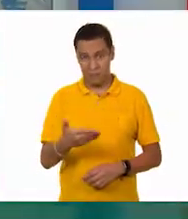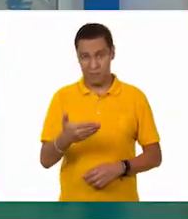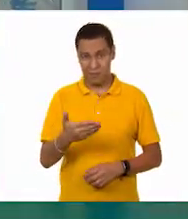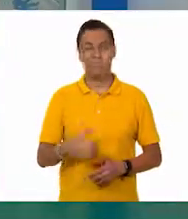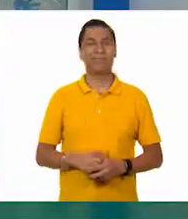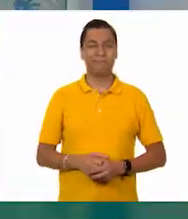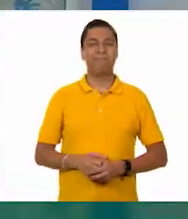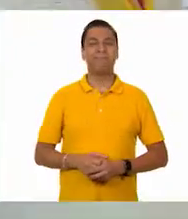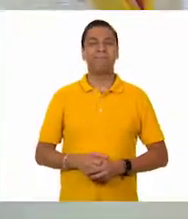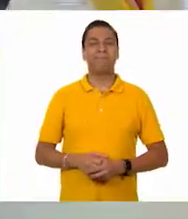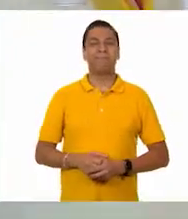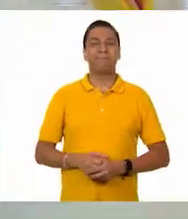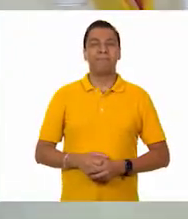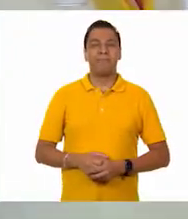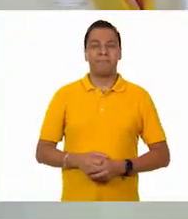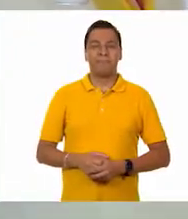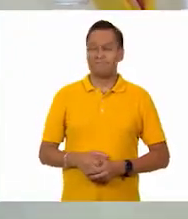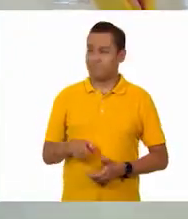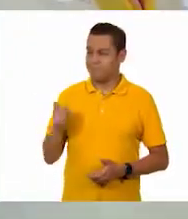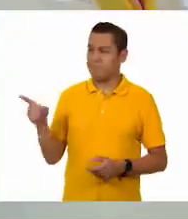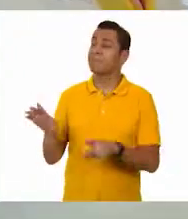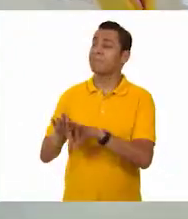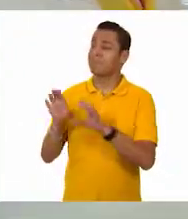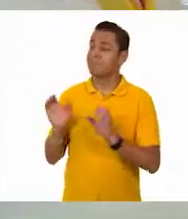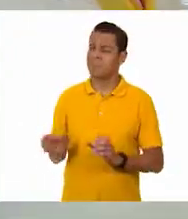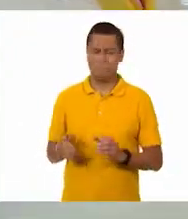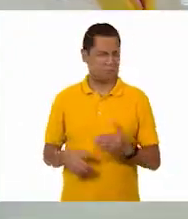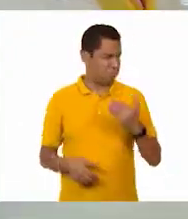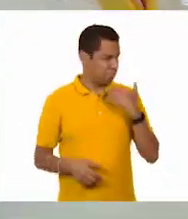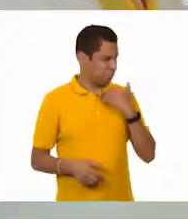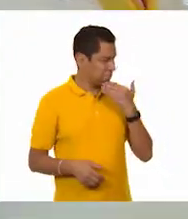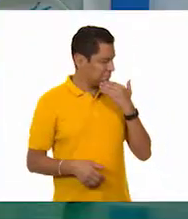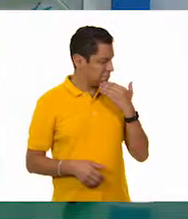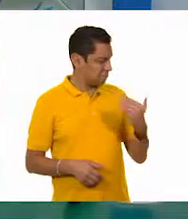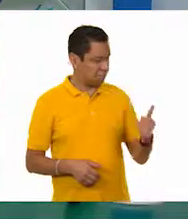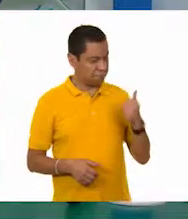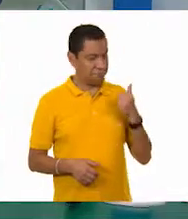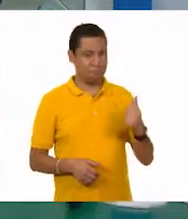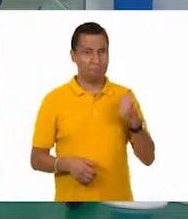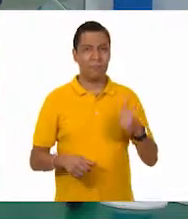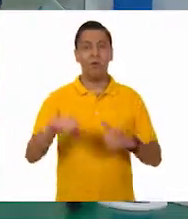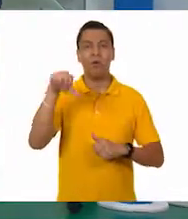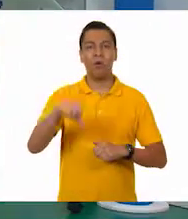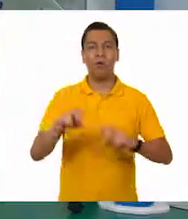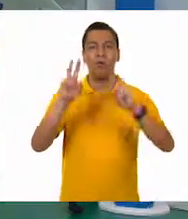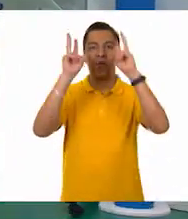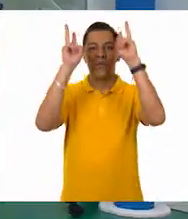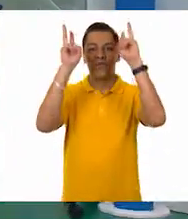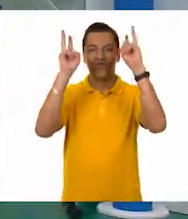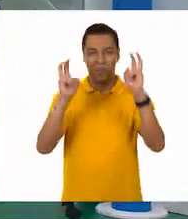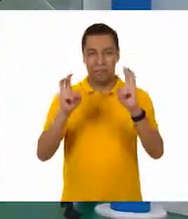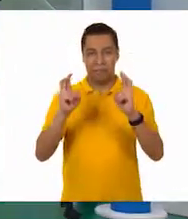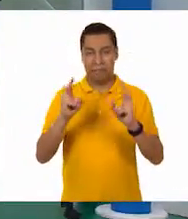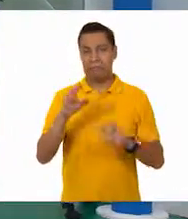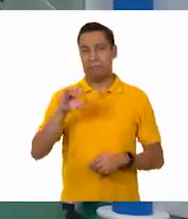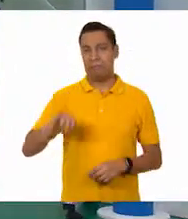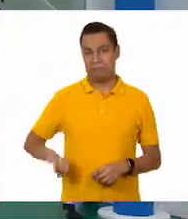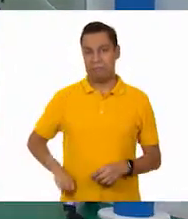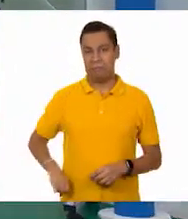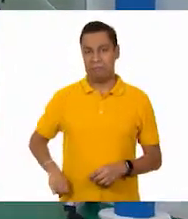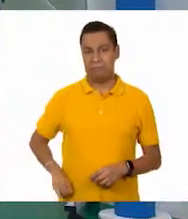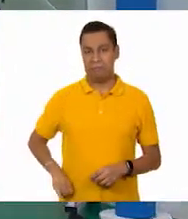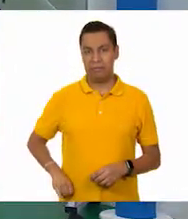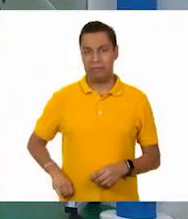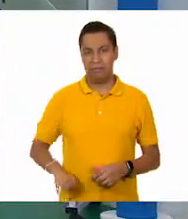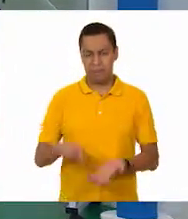¿cómo te encuentras? Muy bien, muchas gracias. ¿Y tú qué tal? Ah, yo bastante bien. Y hoy vamos a tener un tema muy, muy, muy entretenido, que se llama... ¡Qué